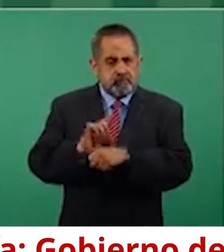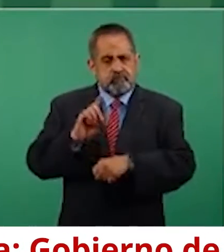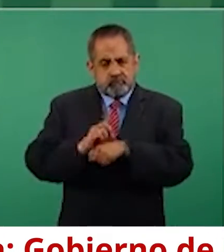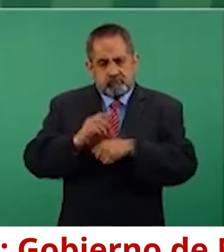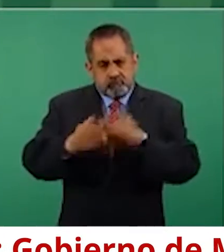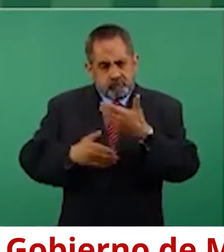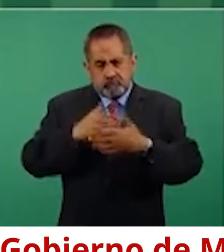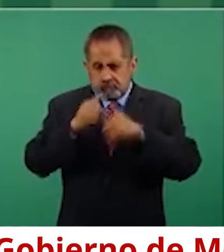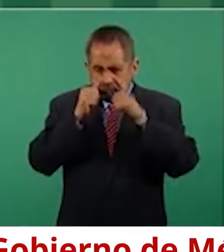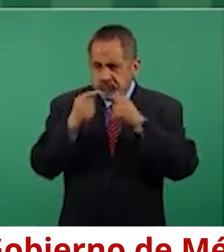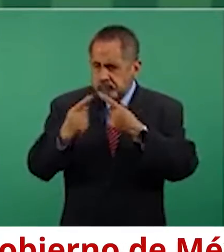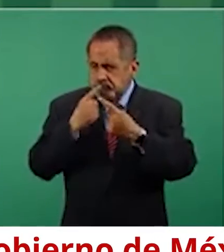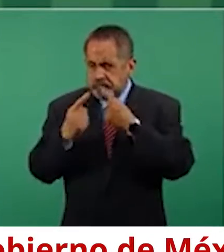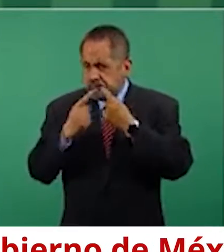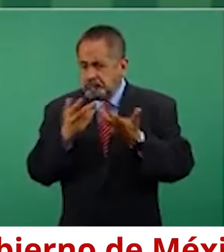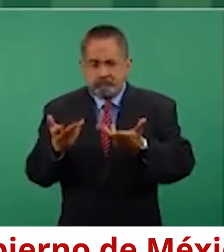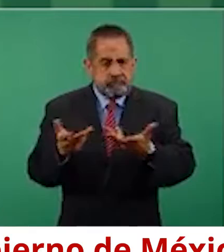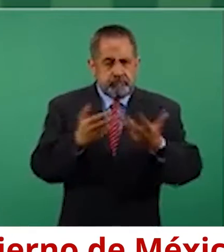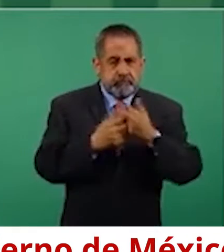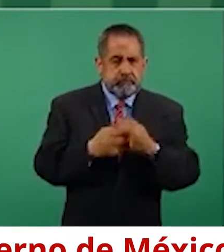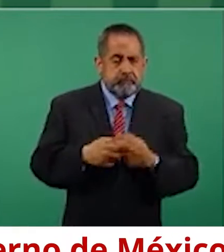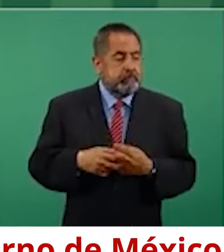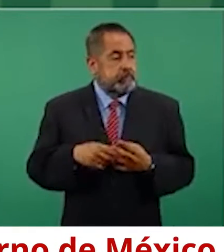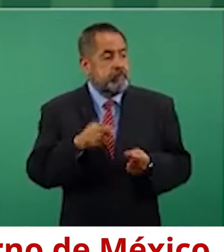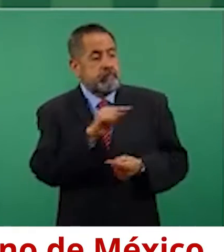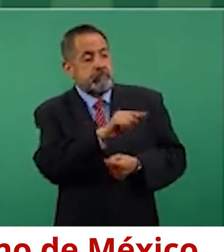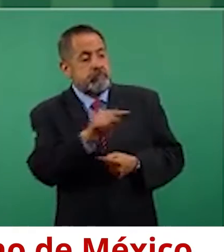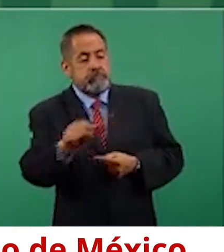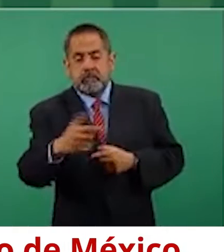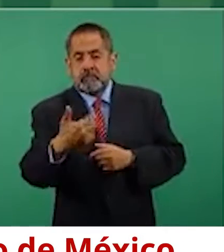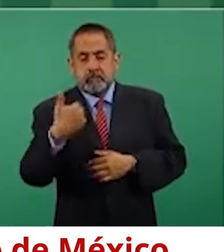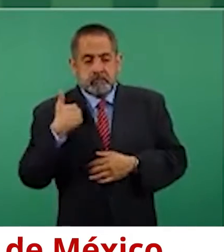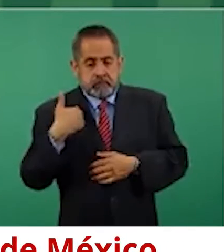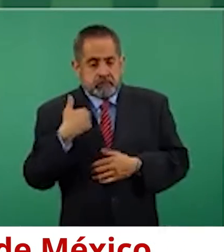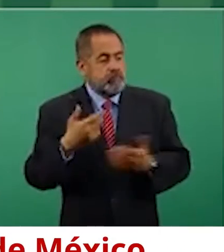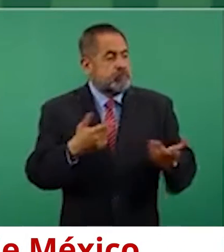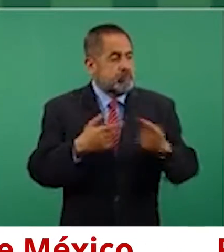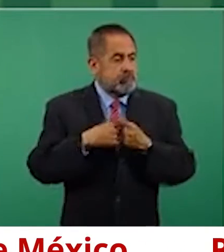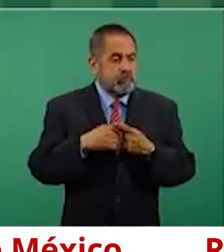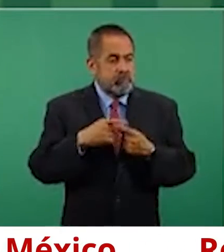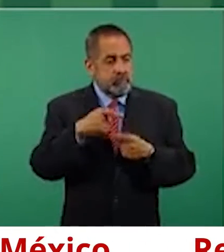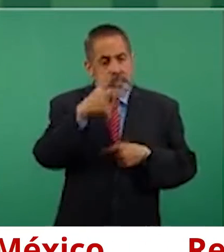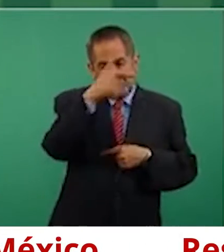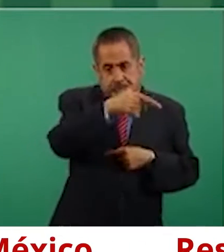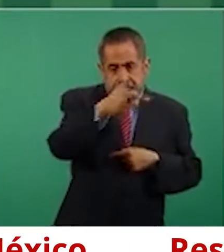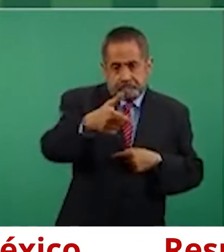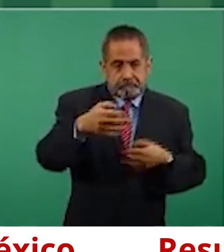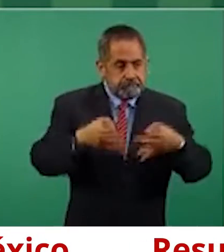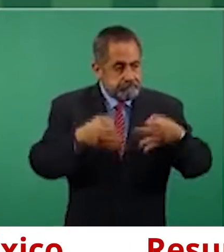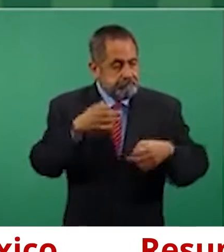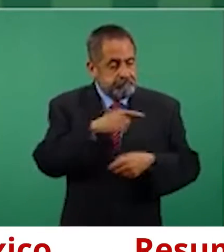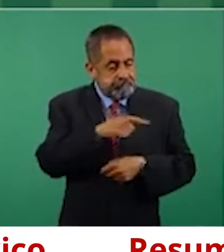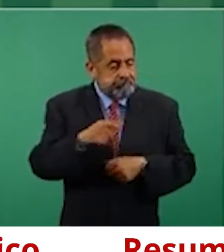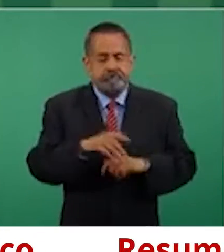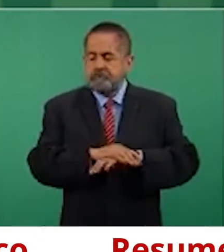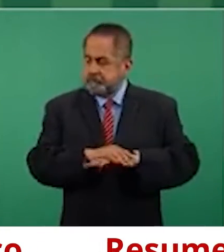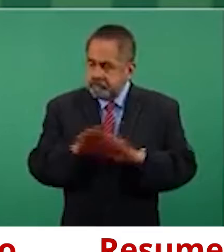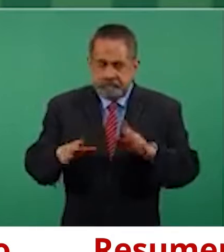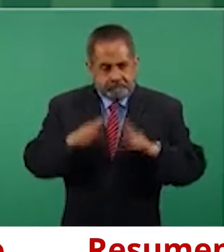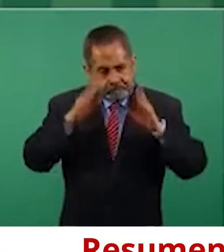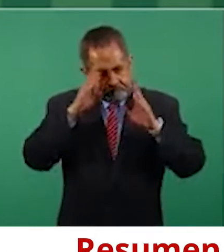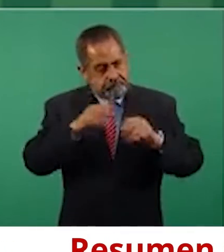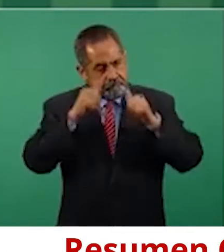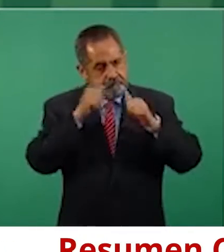demandas, casos y evitando que haya